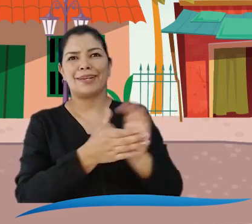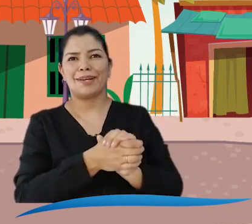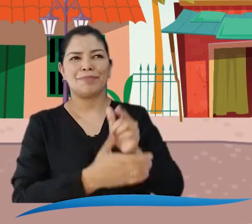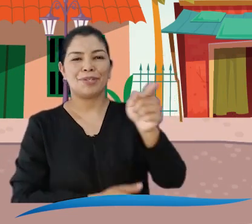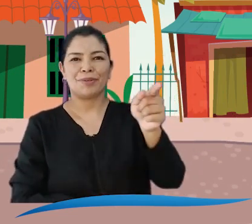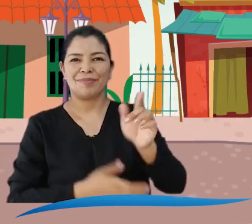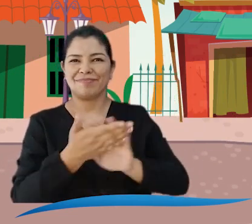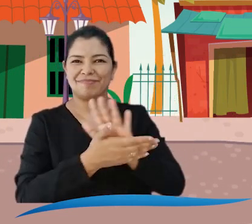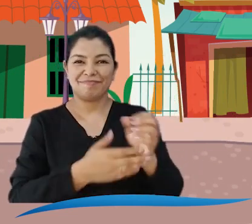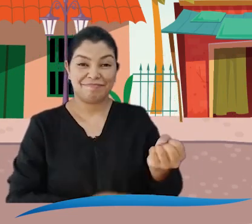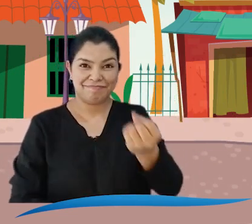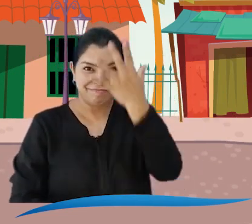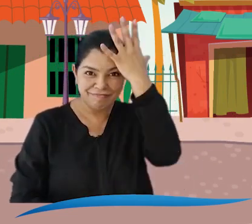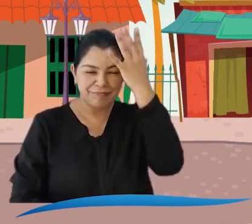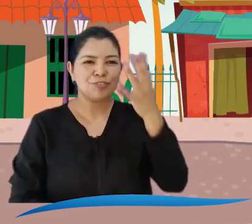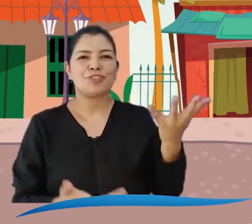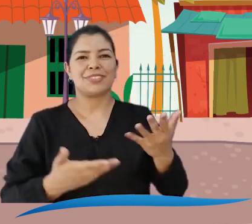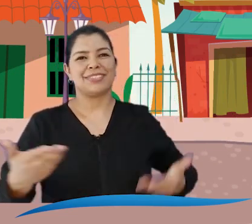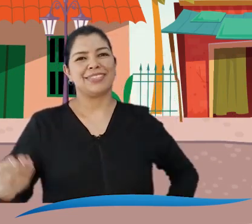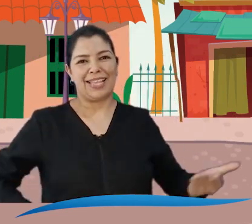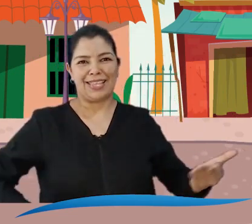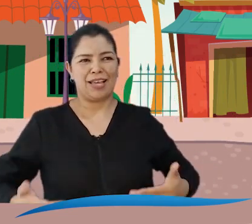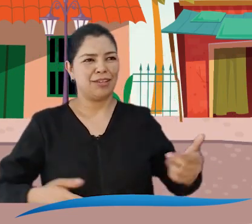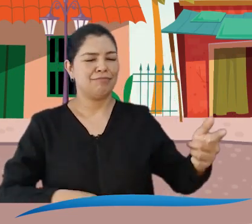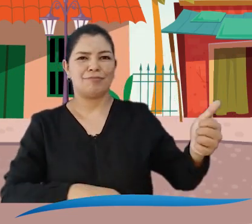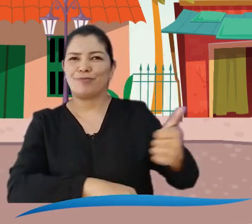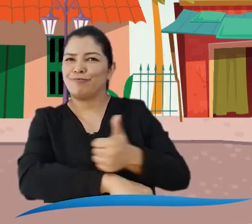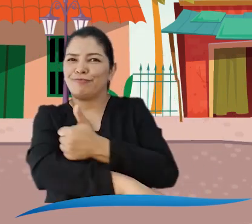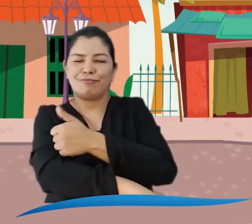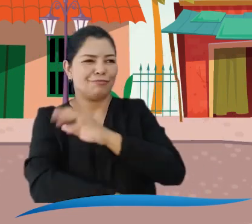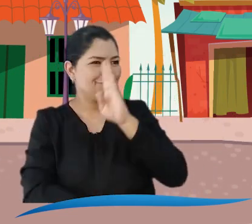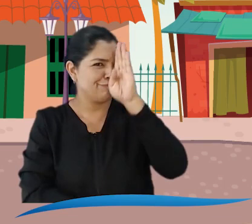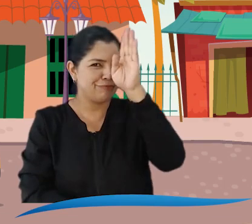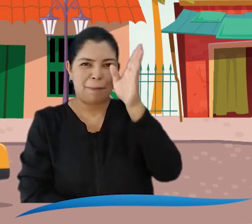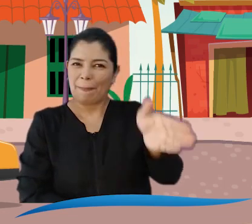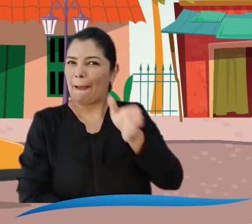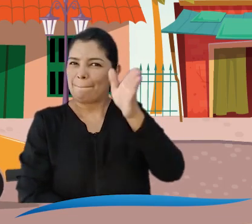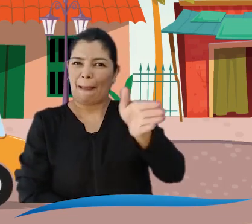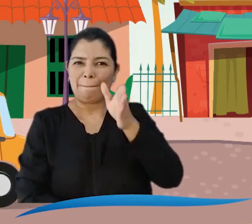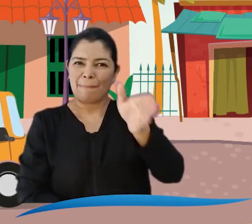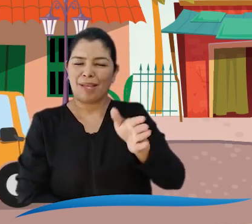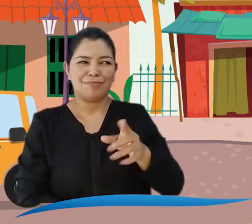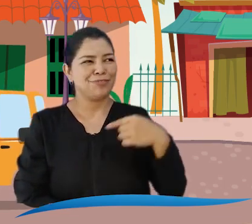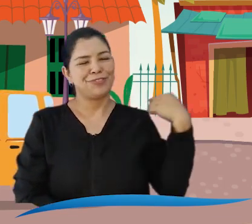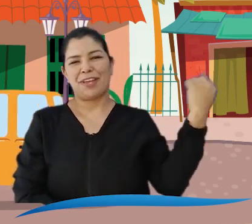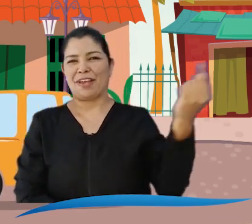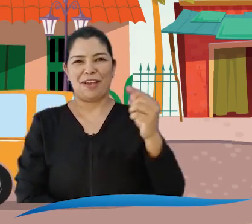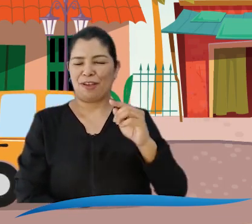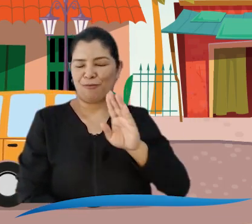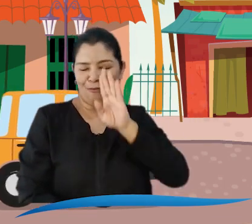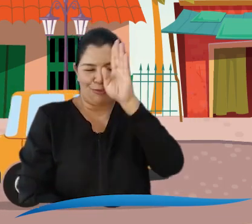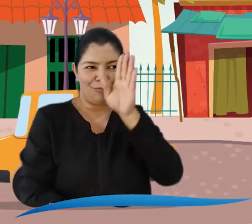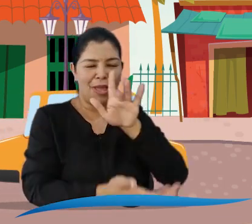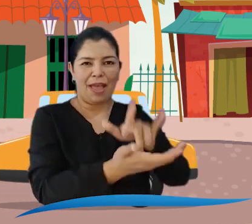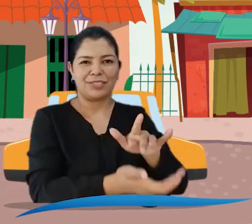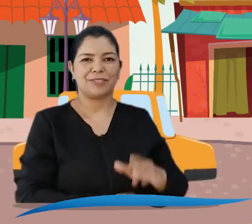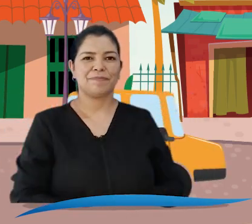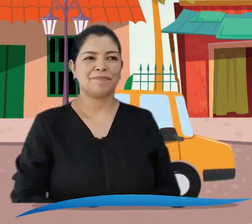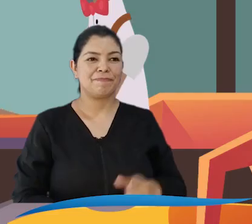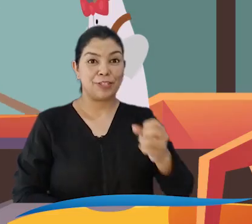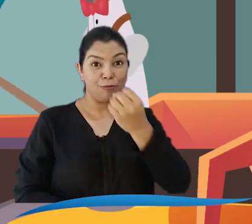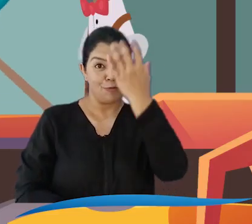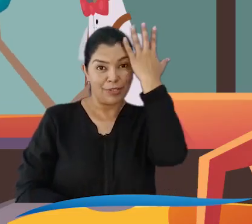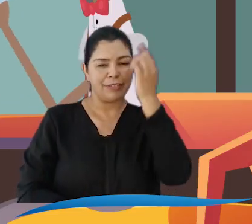con su amigo el viejo iluminado, en la tienda Las Monitas, lugar obligado para celebraciones y lamentos en el municipio de Los